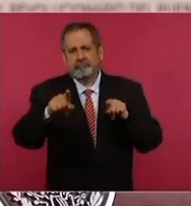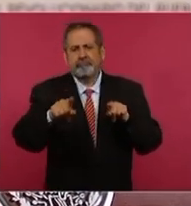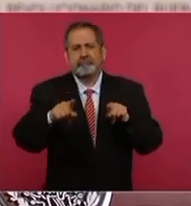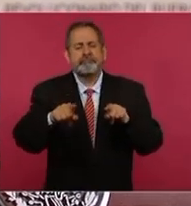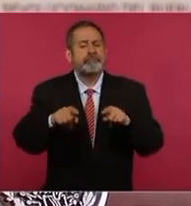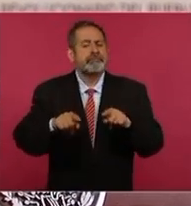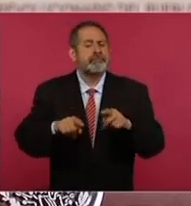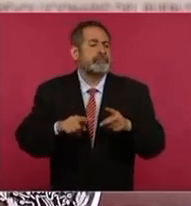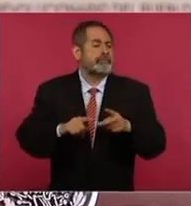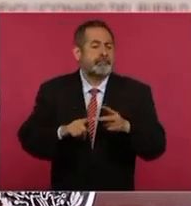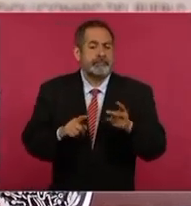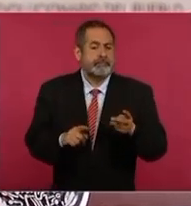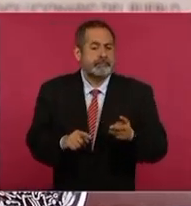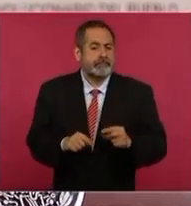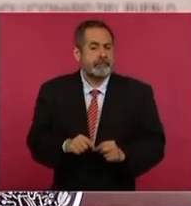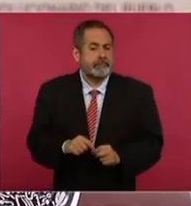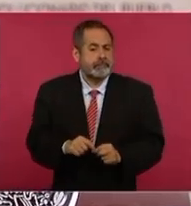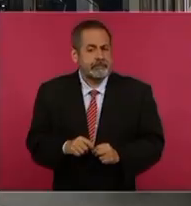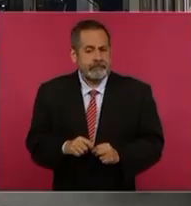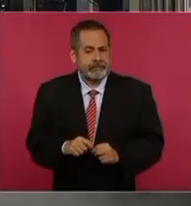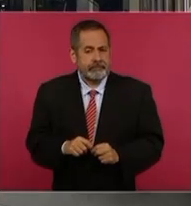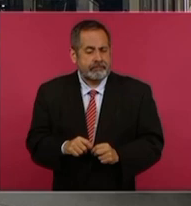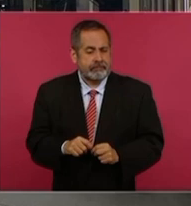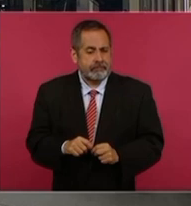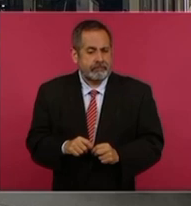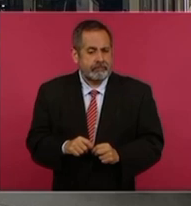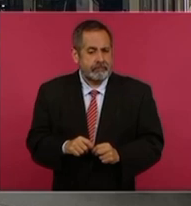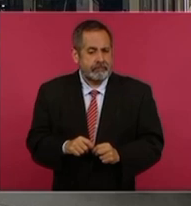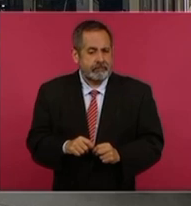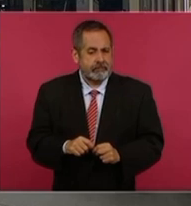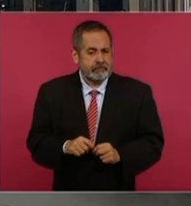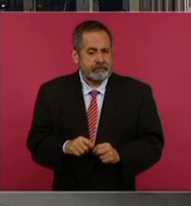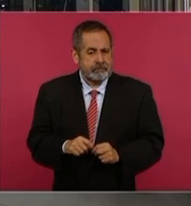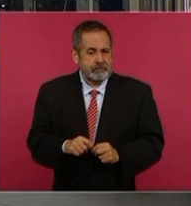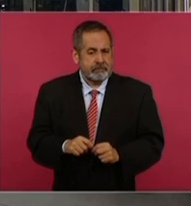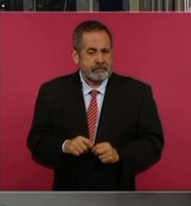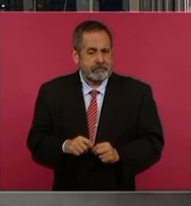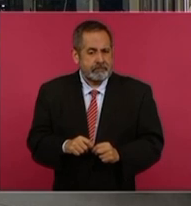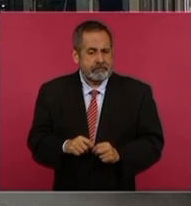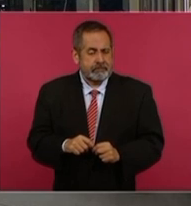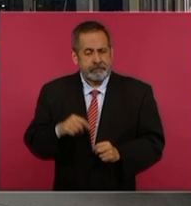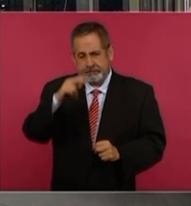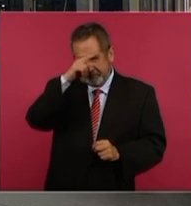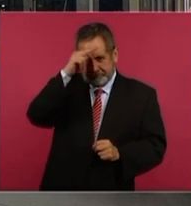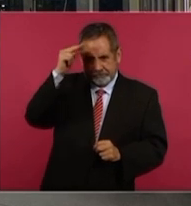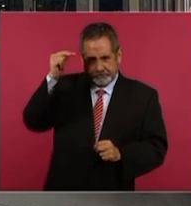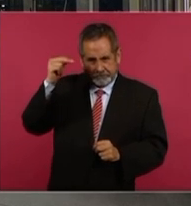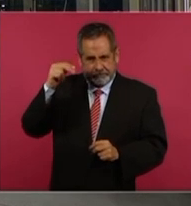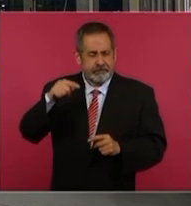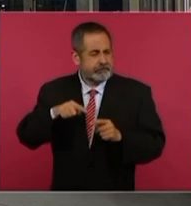Nayarit,